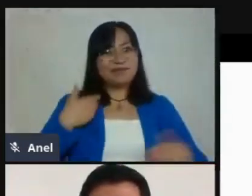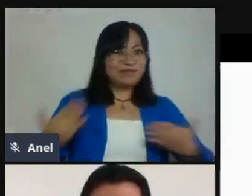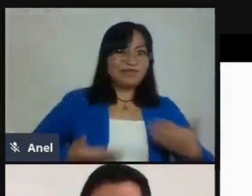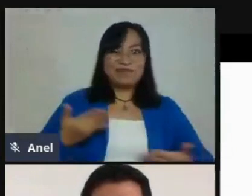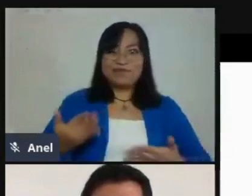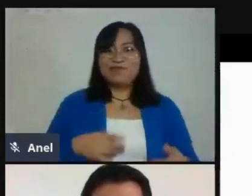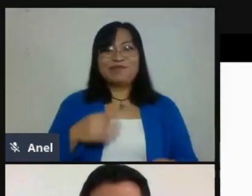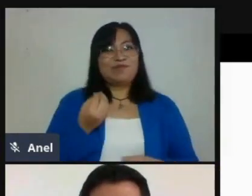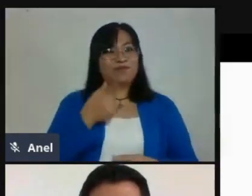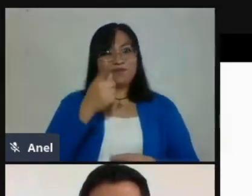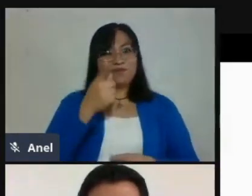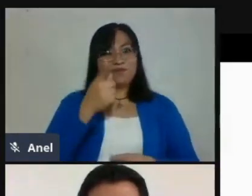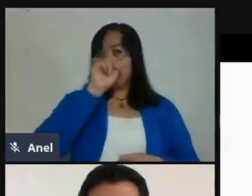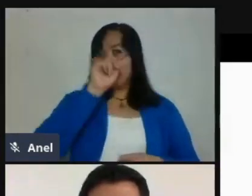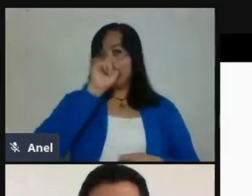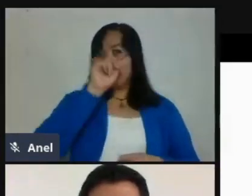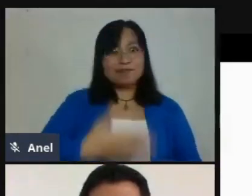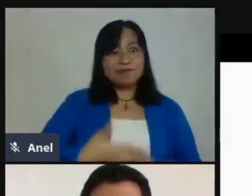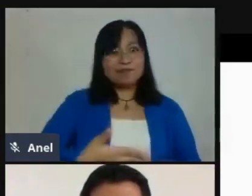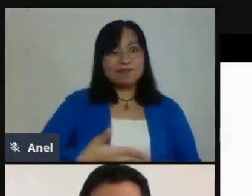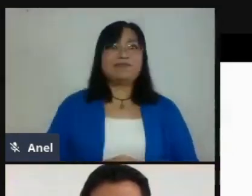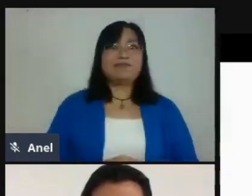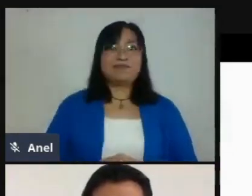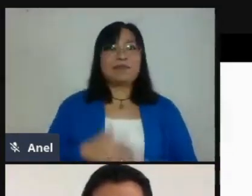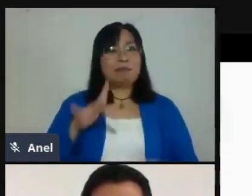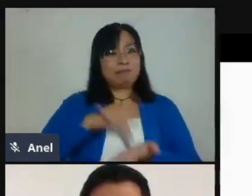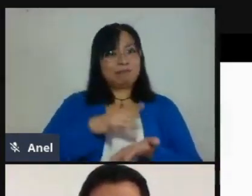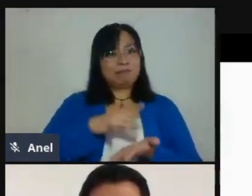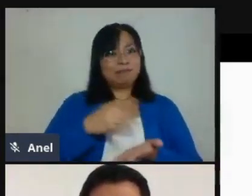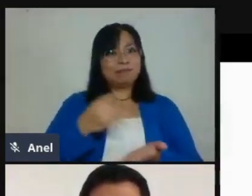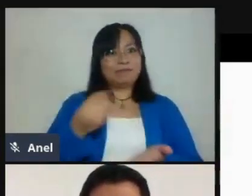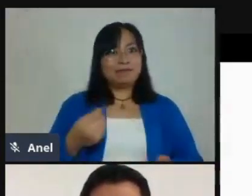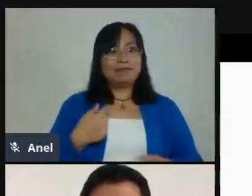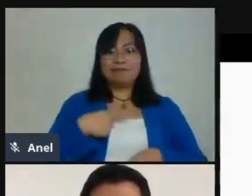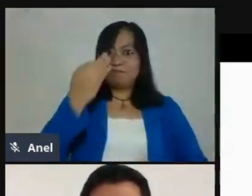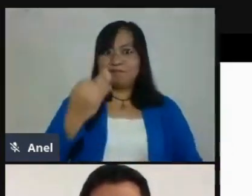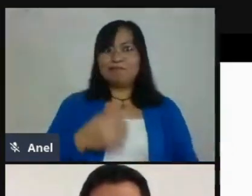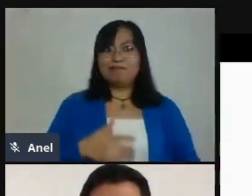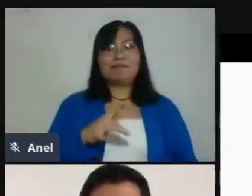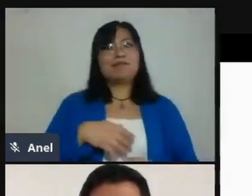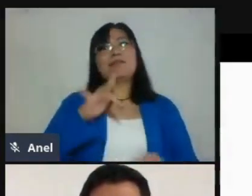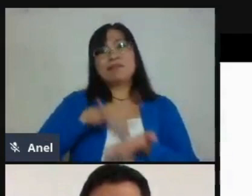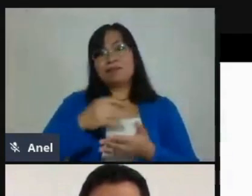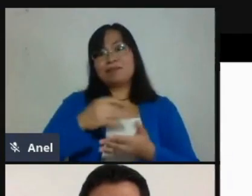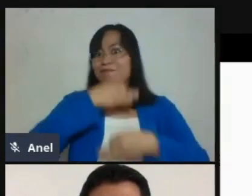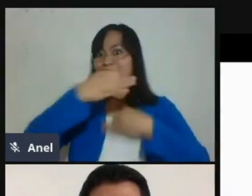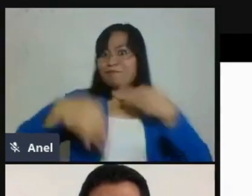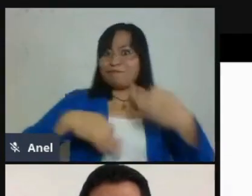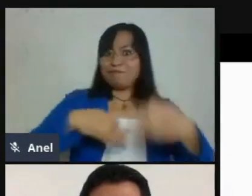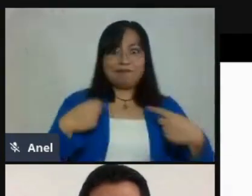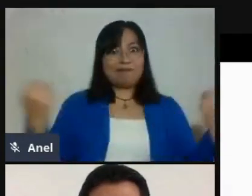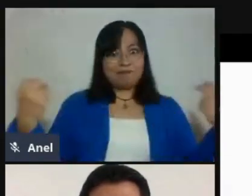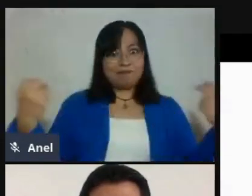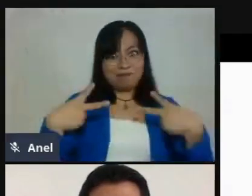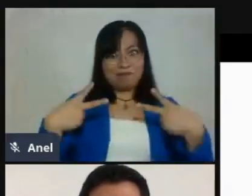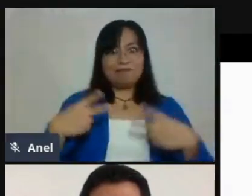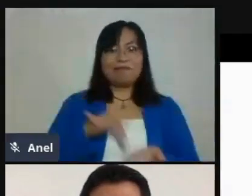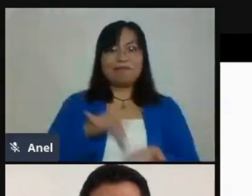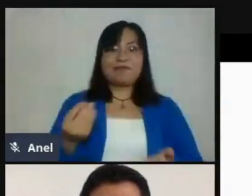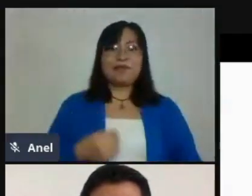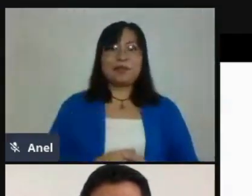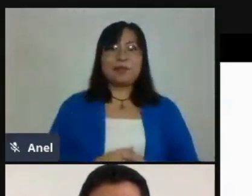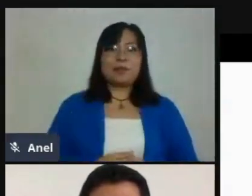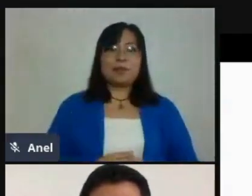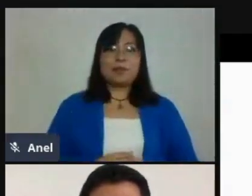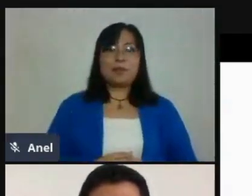buenos consejos. Les agradecemos muchísimo su tiempo. Les agradecemos a todos los que nos están escuchando ahorita y, pues,